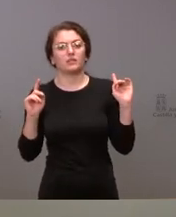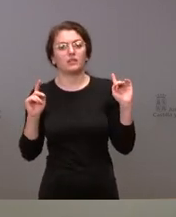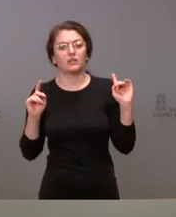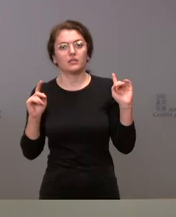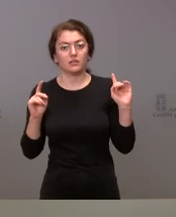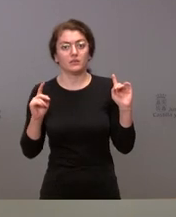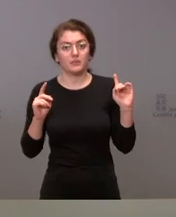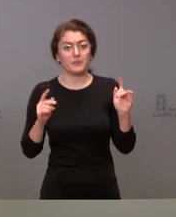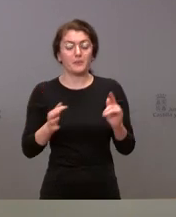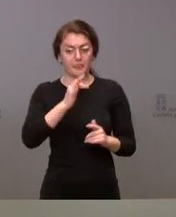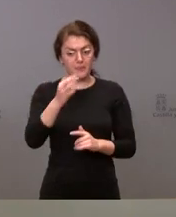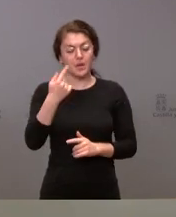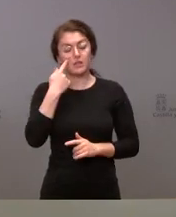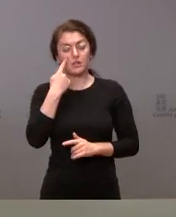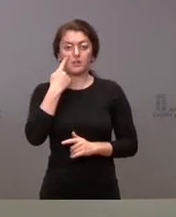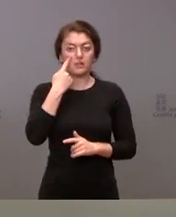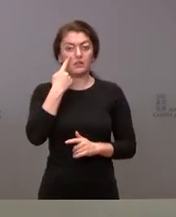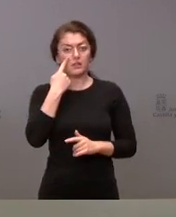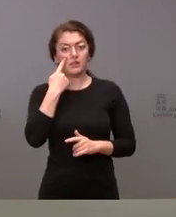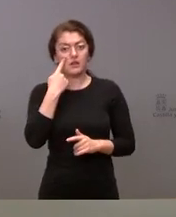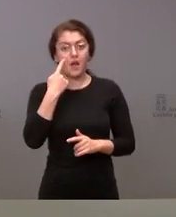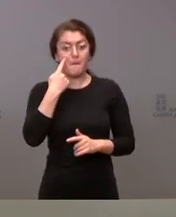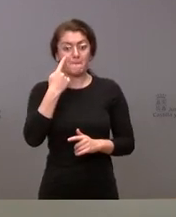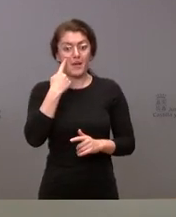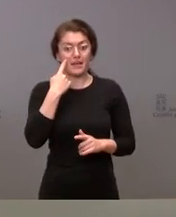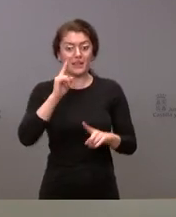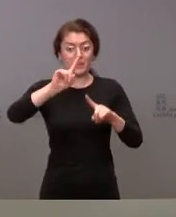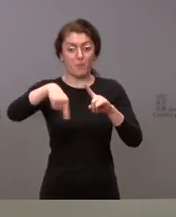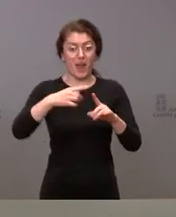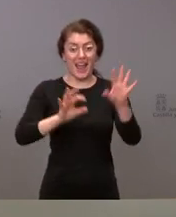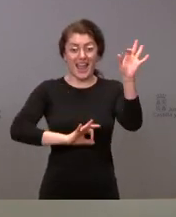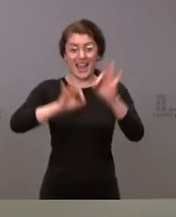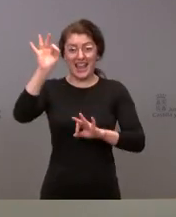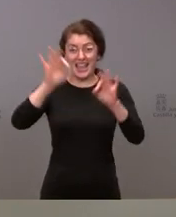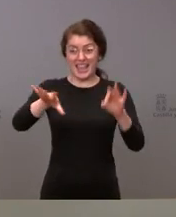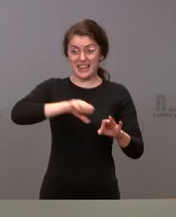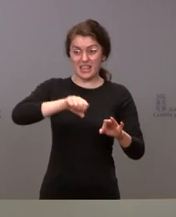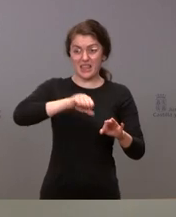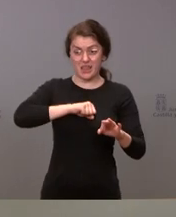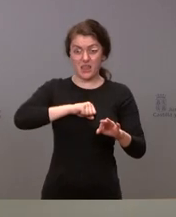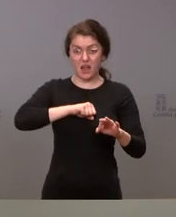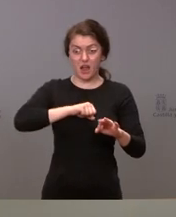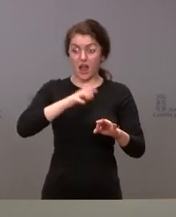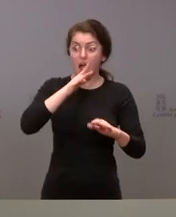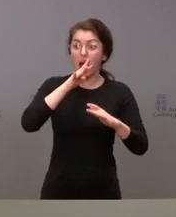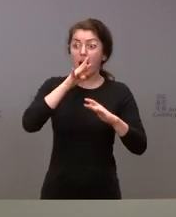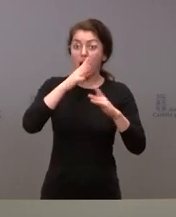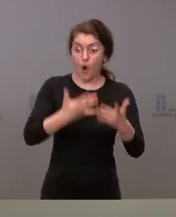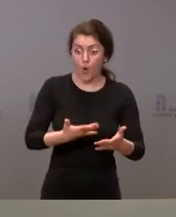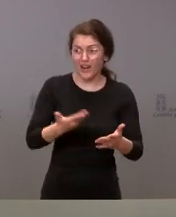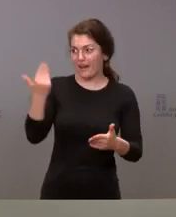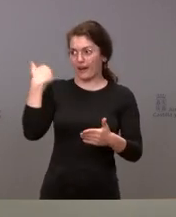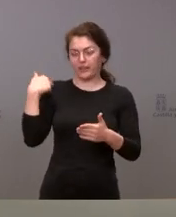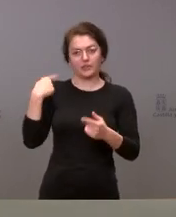notorio la diferencia en cuanto a la repercusión de la incidencia en el caso actual y en el anterior quiero poner de